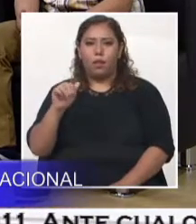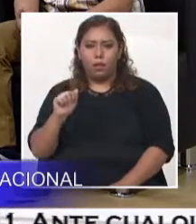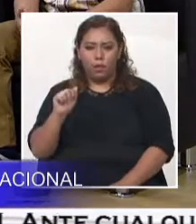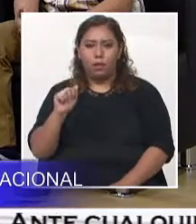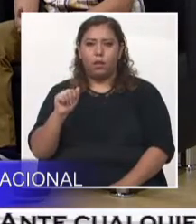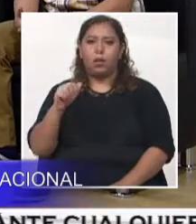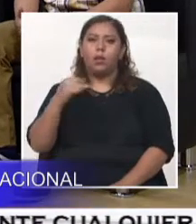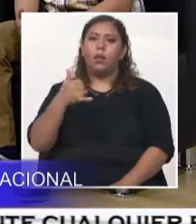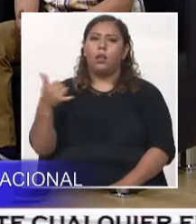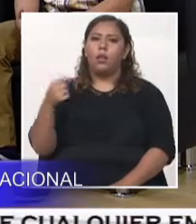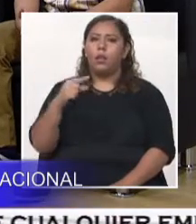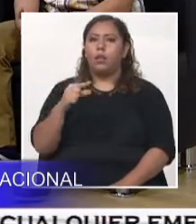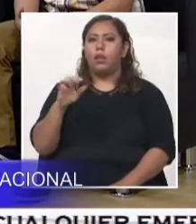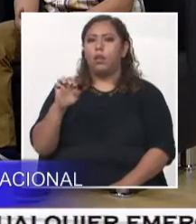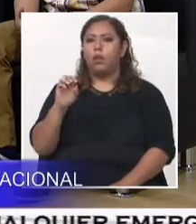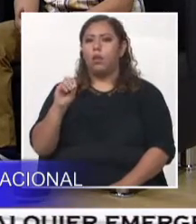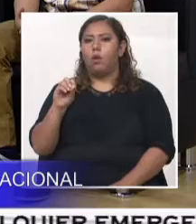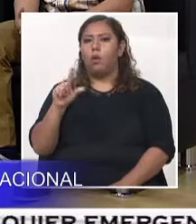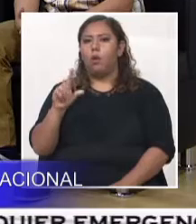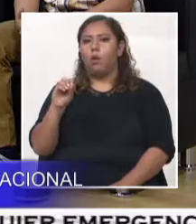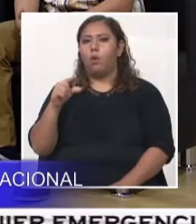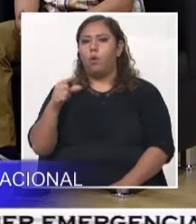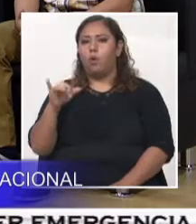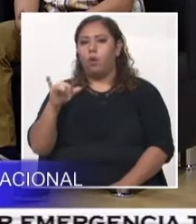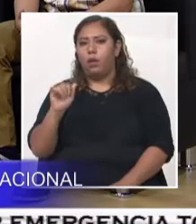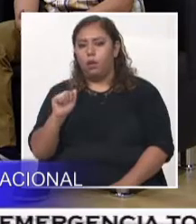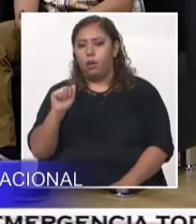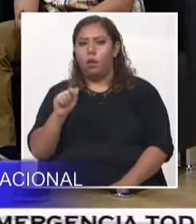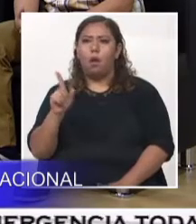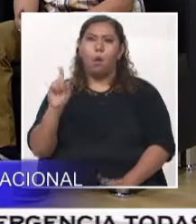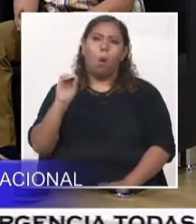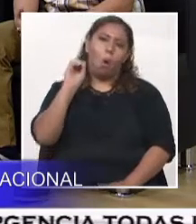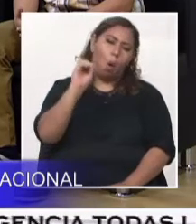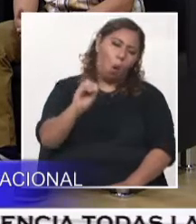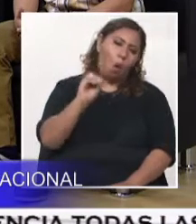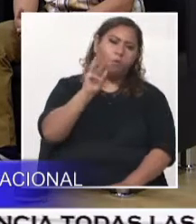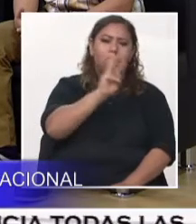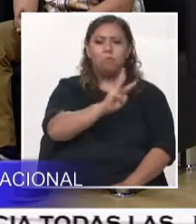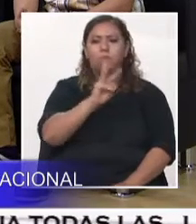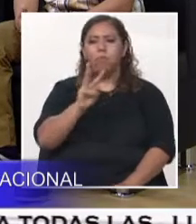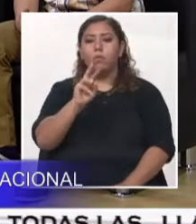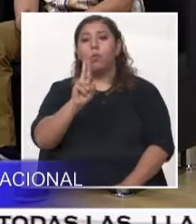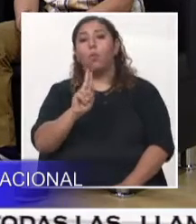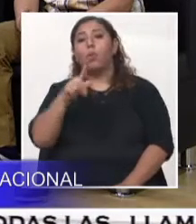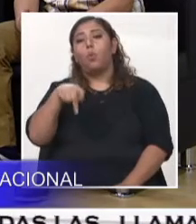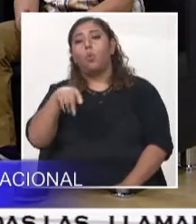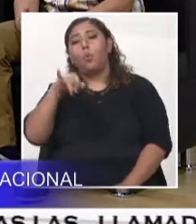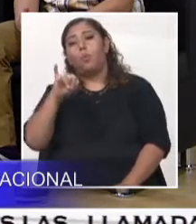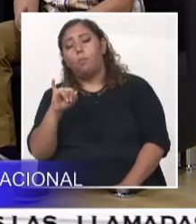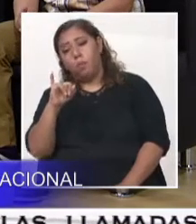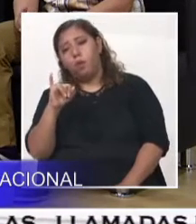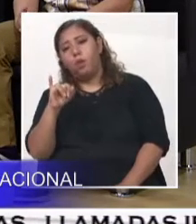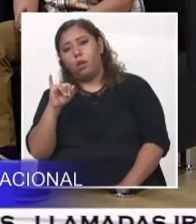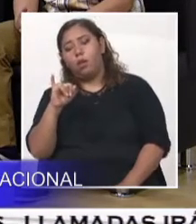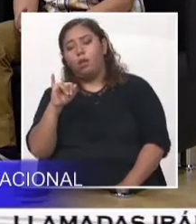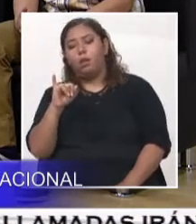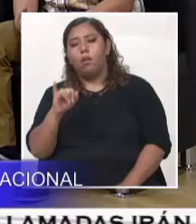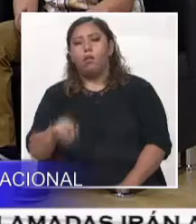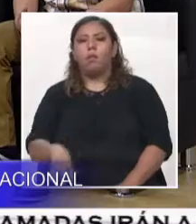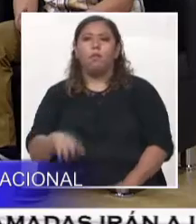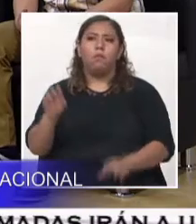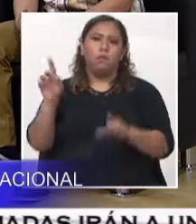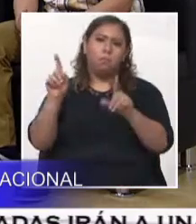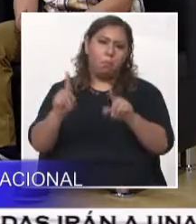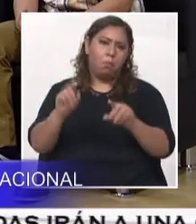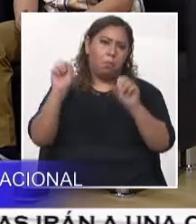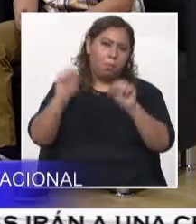la página de UPI, UPI.edu.hn Pueden ir también a nuestro campus, que queda en residencia en la